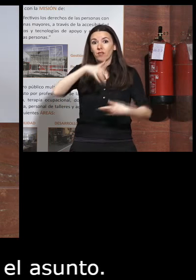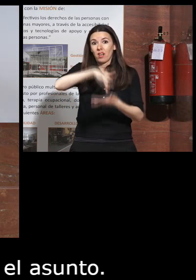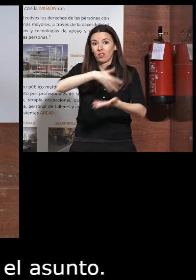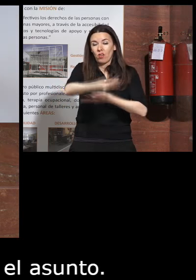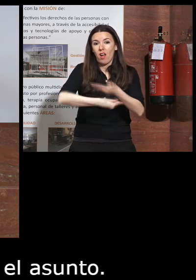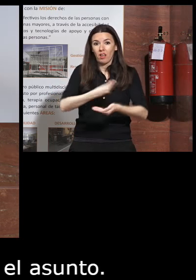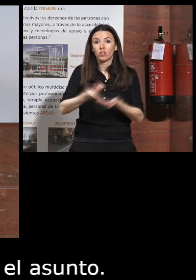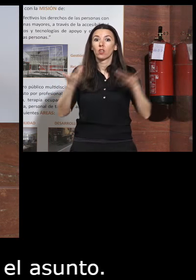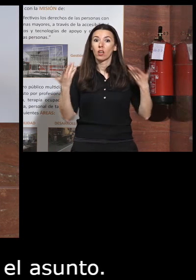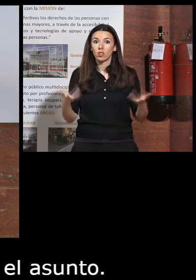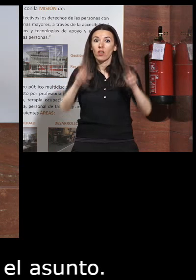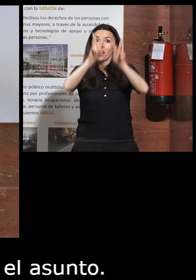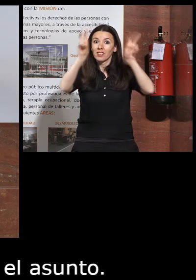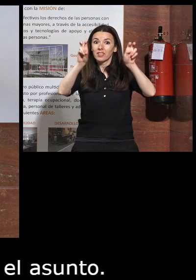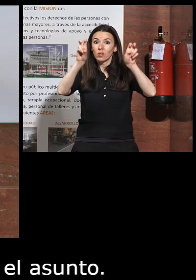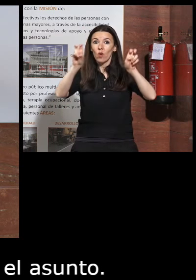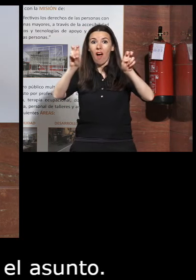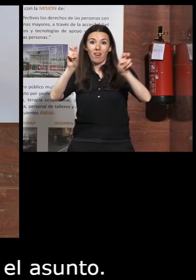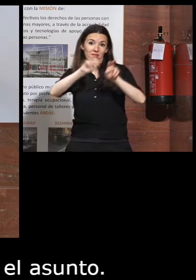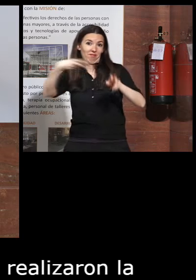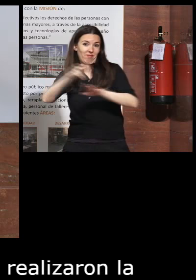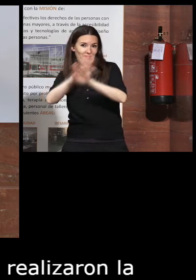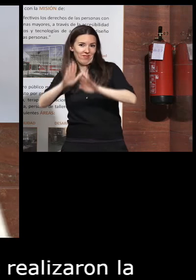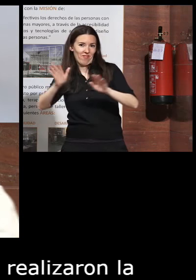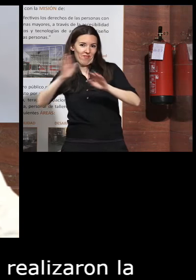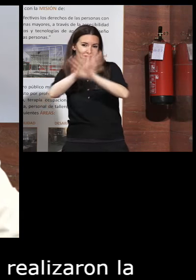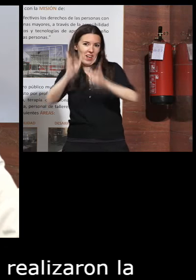con lo cual el titular tiene un final feliz muchas gracias